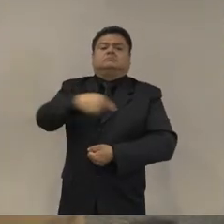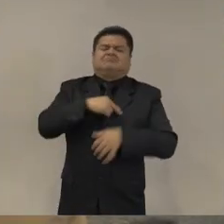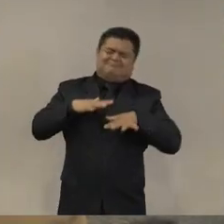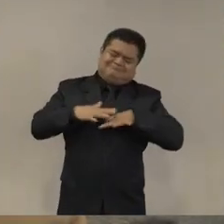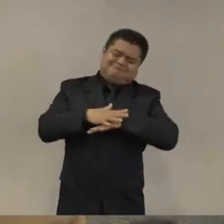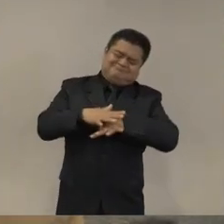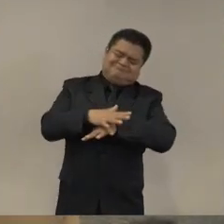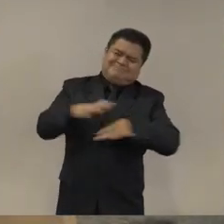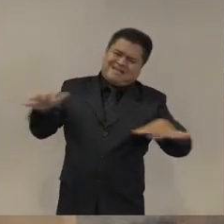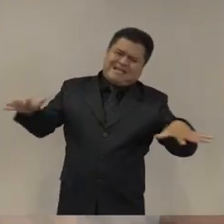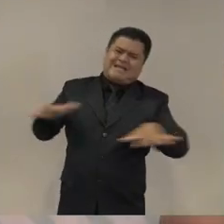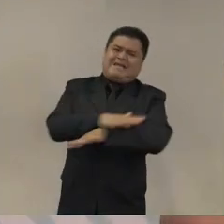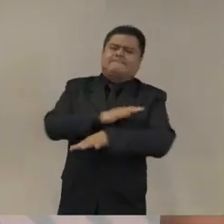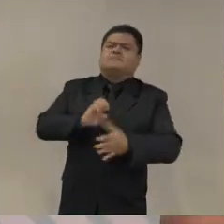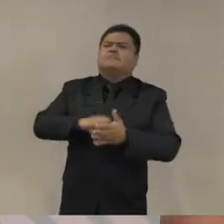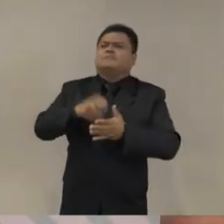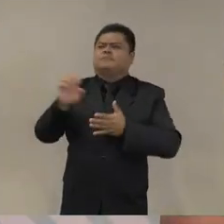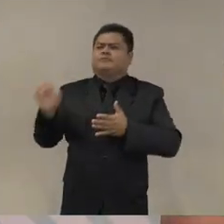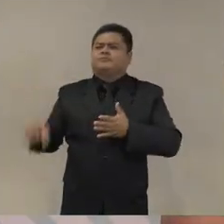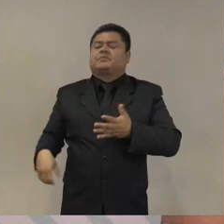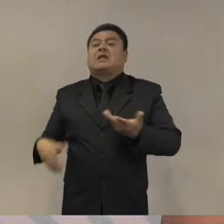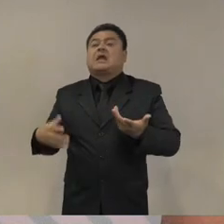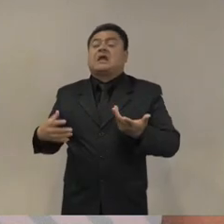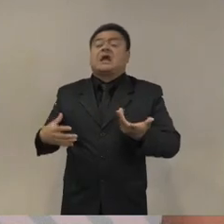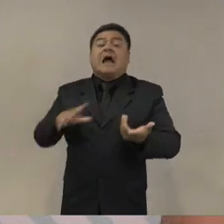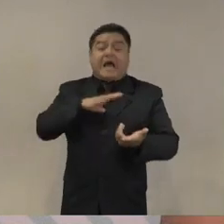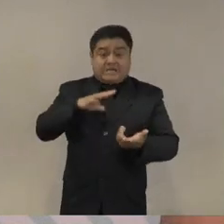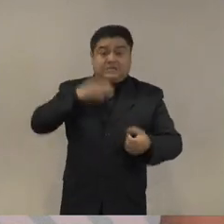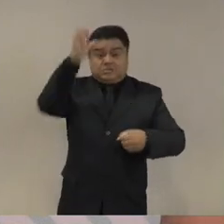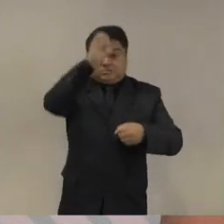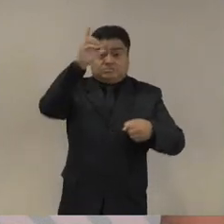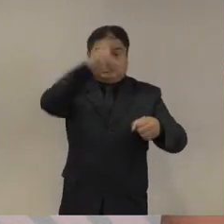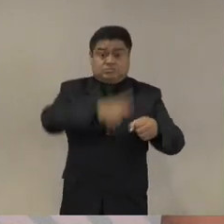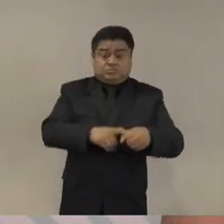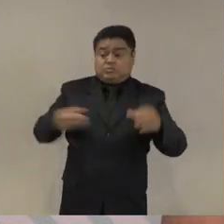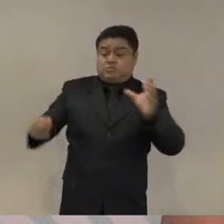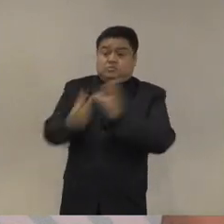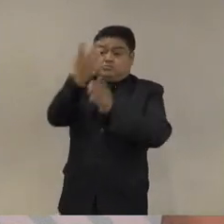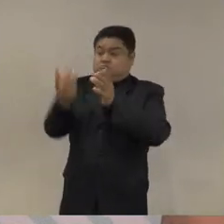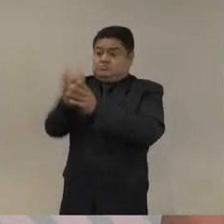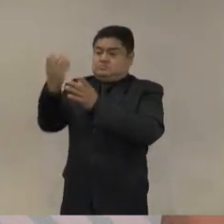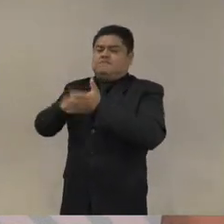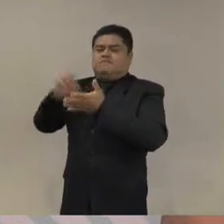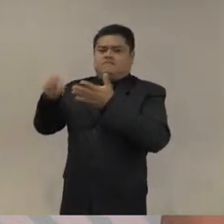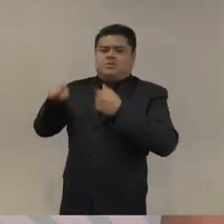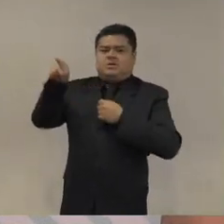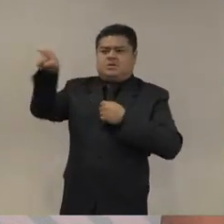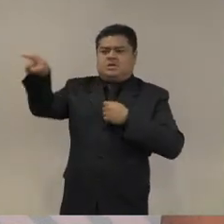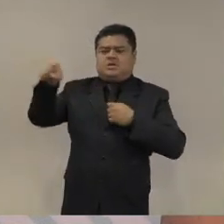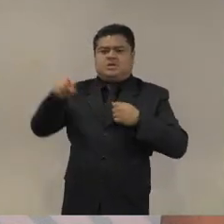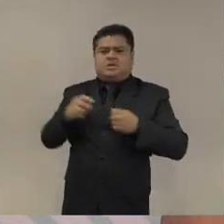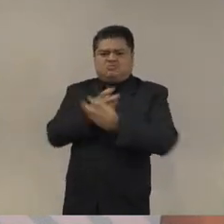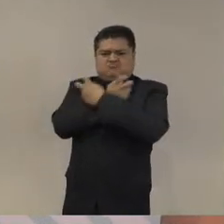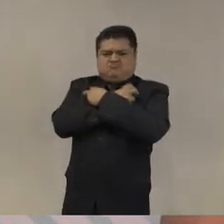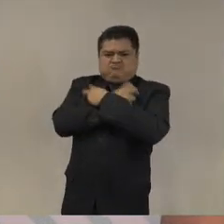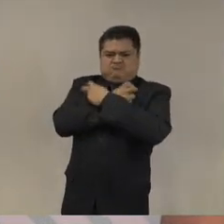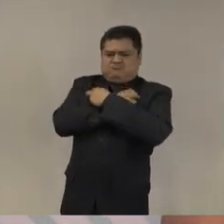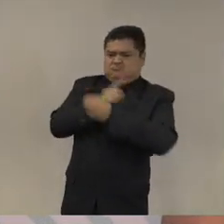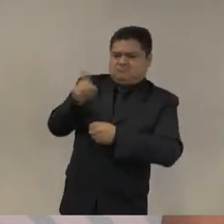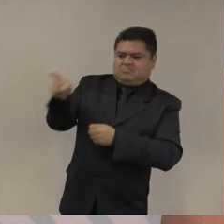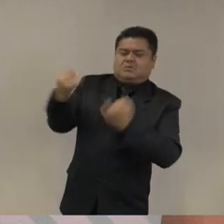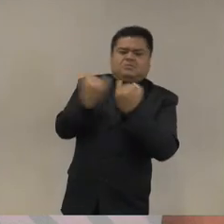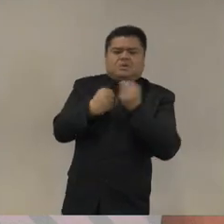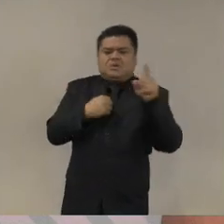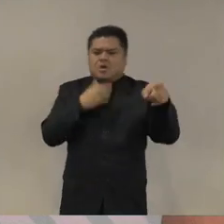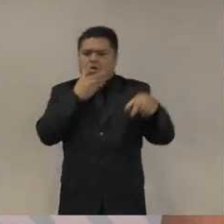el surgimiento de figuras como la Santa Muerte el culto a Malverde etcétera son expresiones de